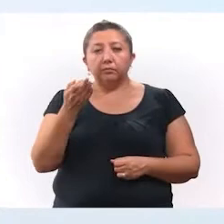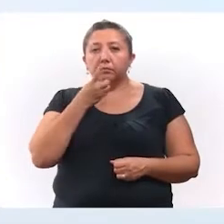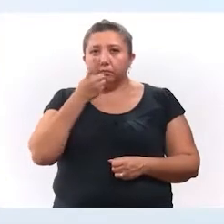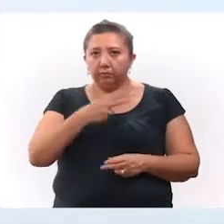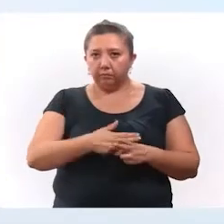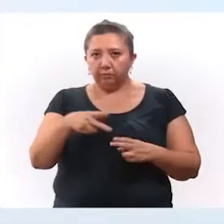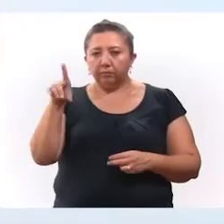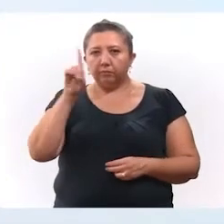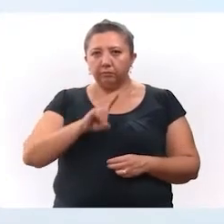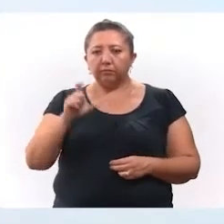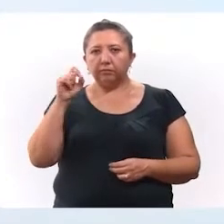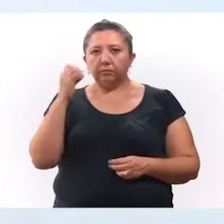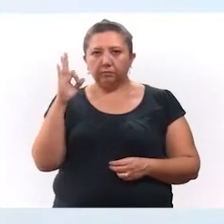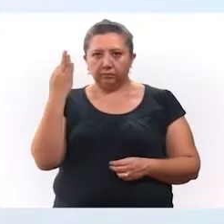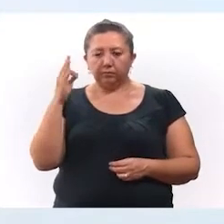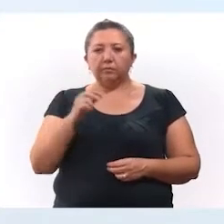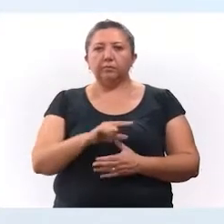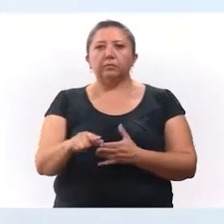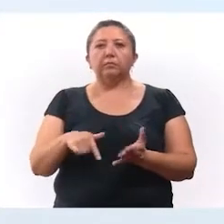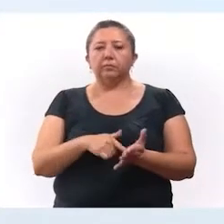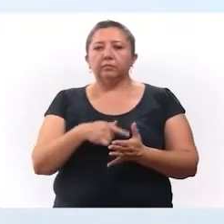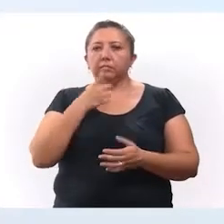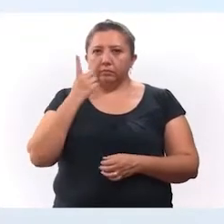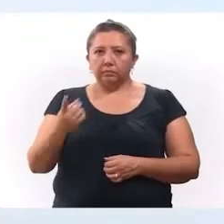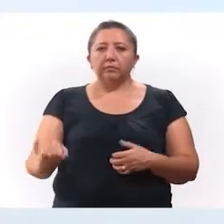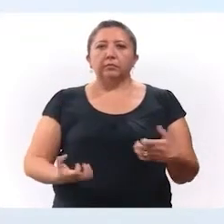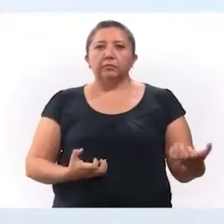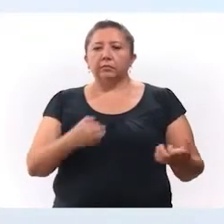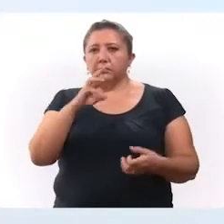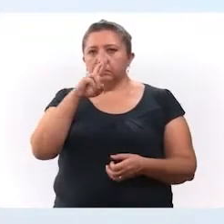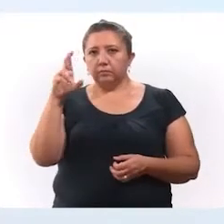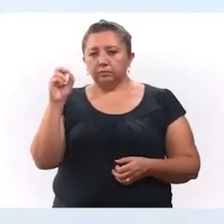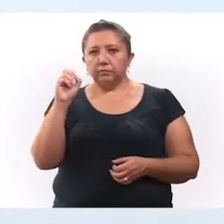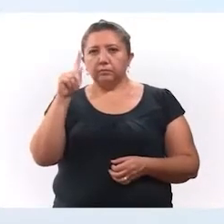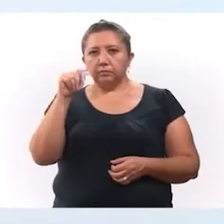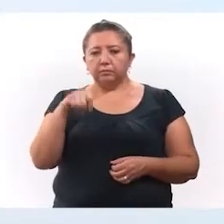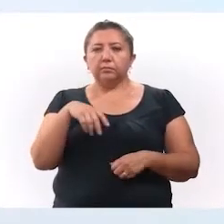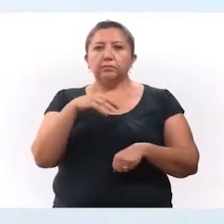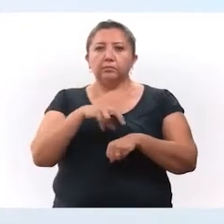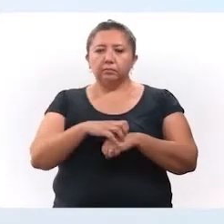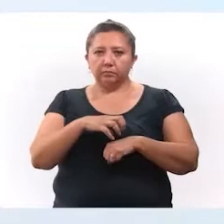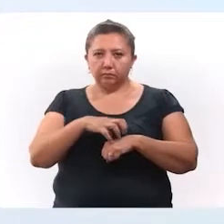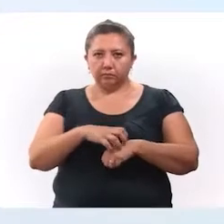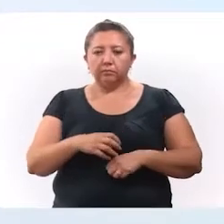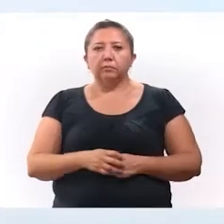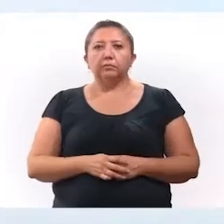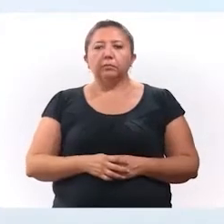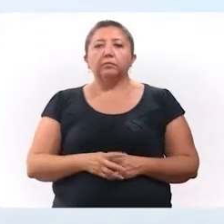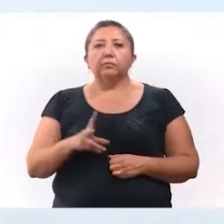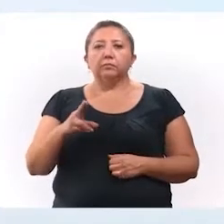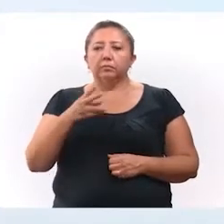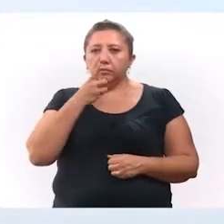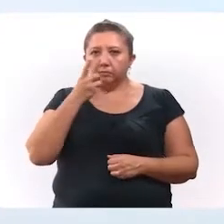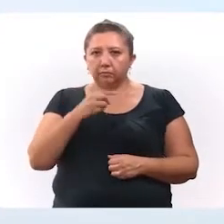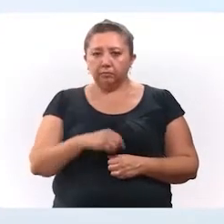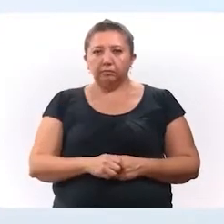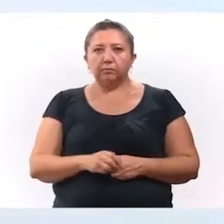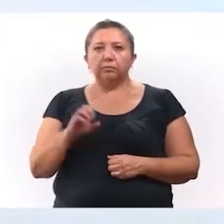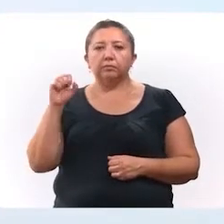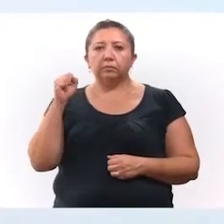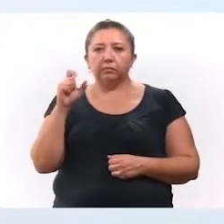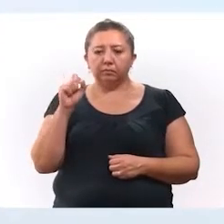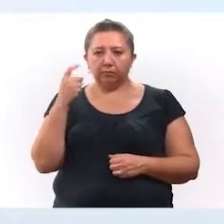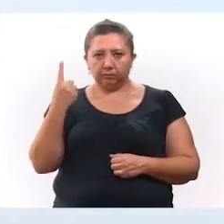el domingo 20 de febrero en los macrocentros del multigimnasio Socorro Cerón de la Unidad Deportiva Cuculcán y el Centro de